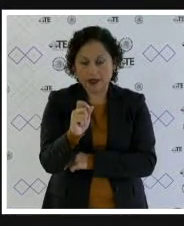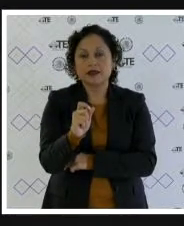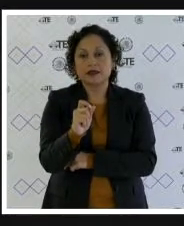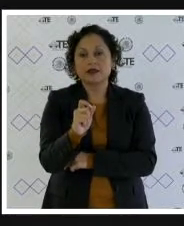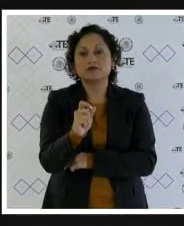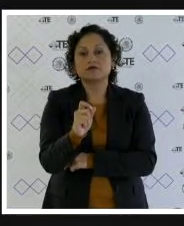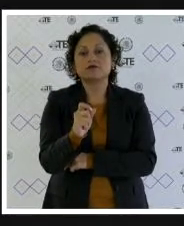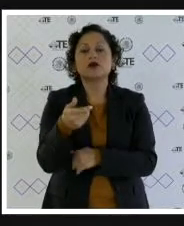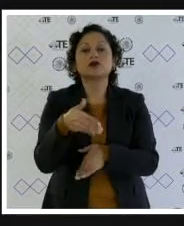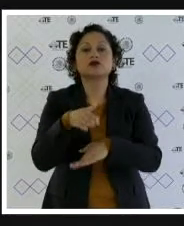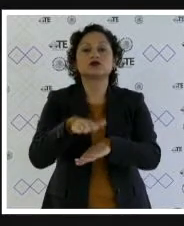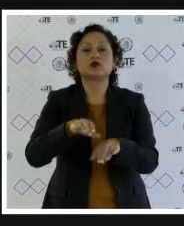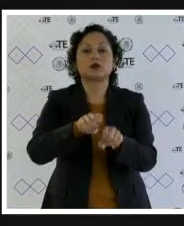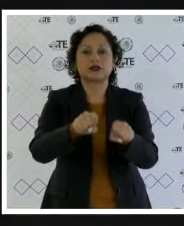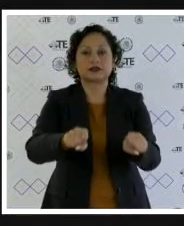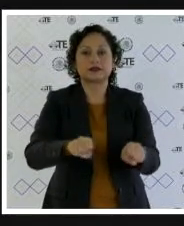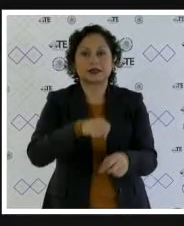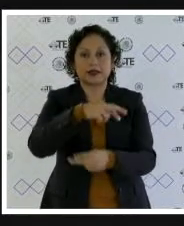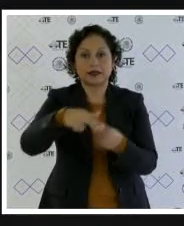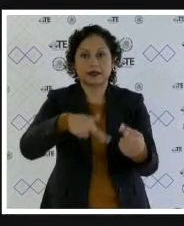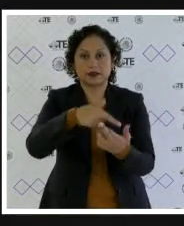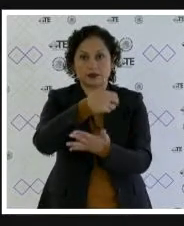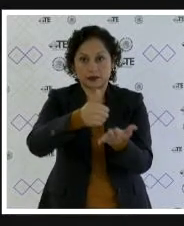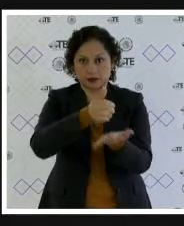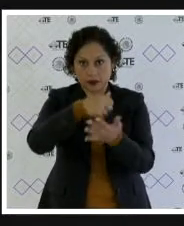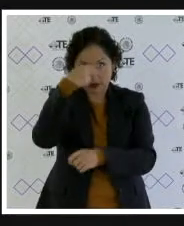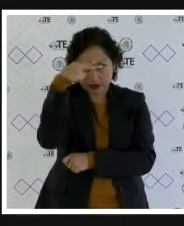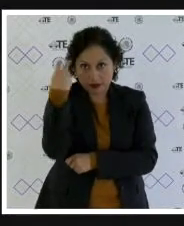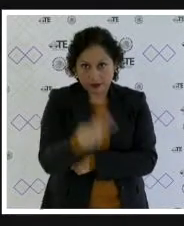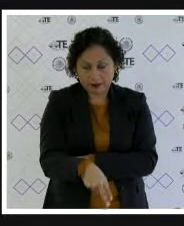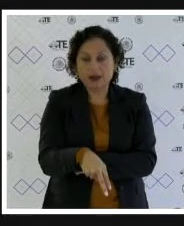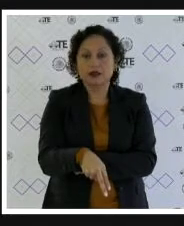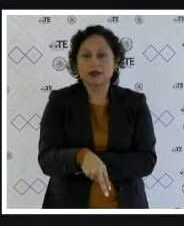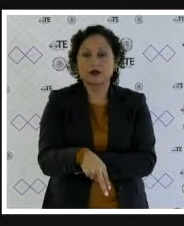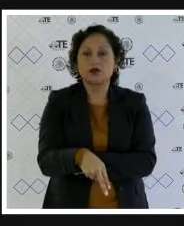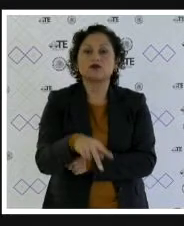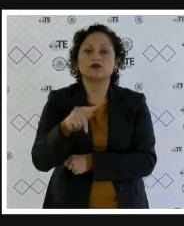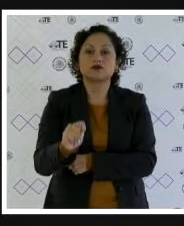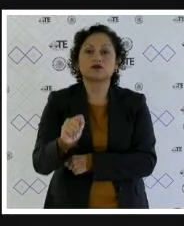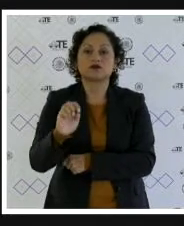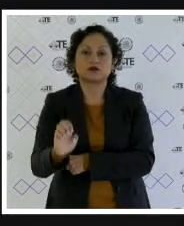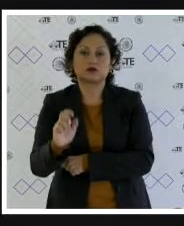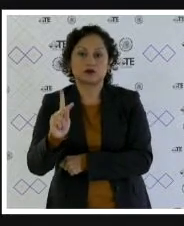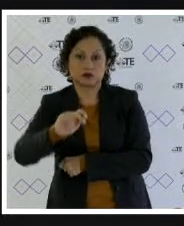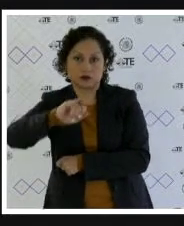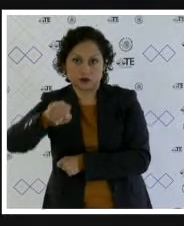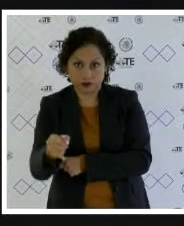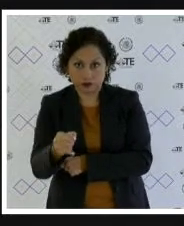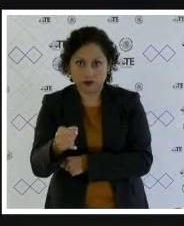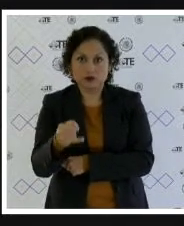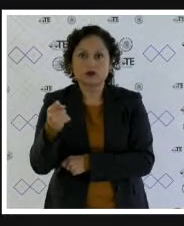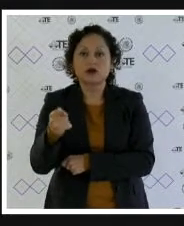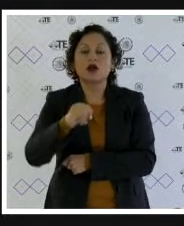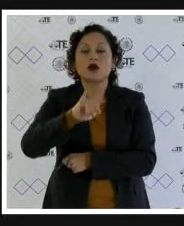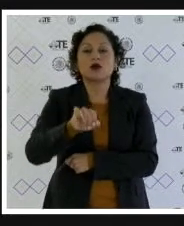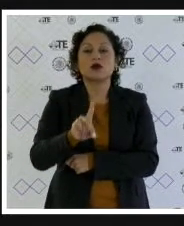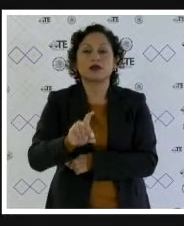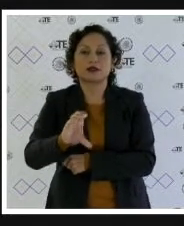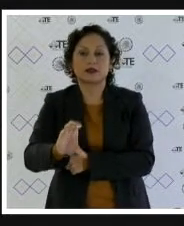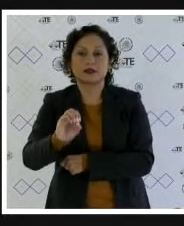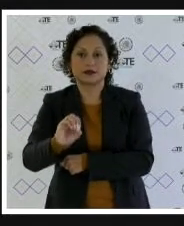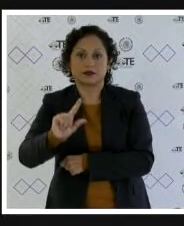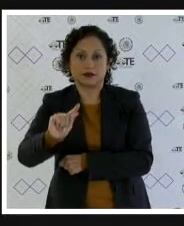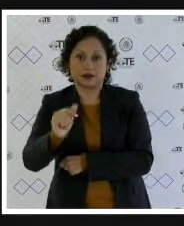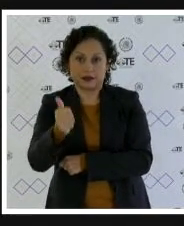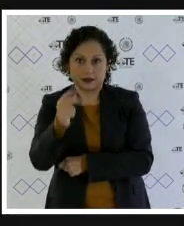ordenado por la Sala Regional Ciudad de México del Tribunal Electoral del Poder Judicial de la Federación en la ejecutoria JDC 076